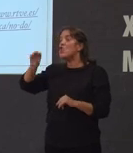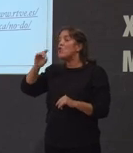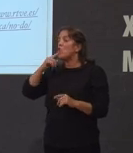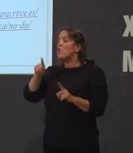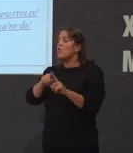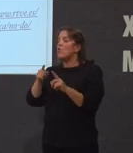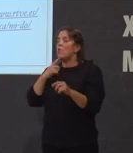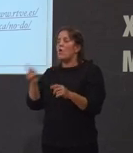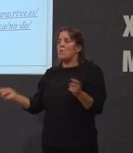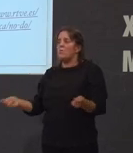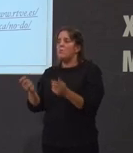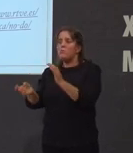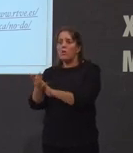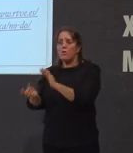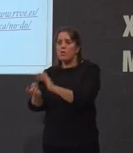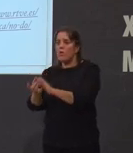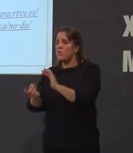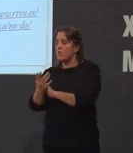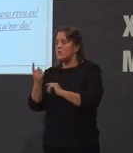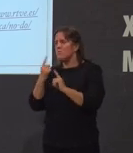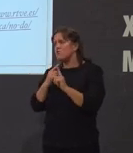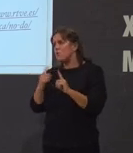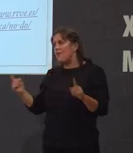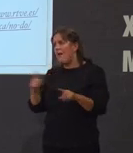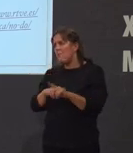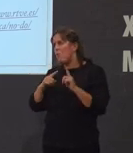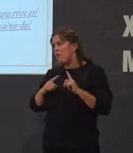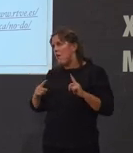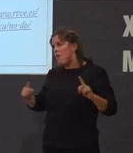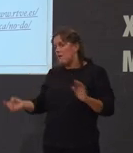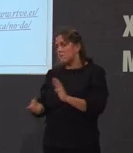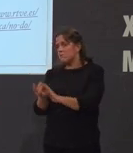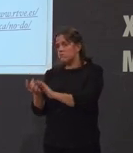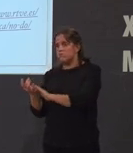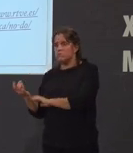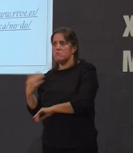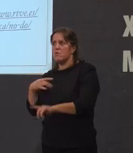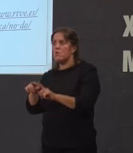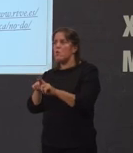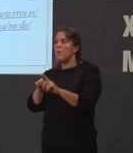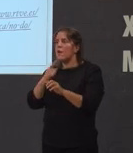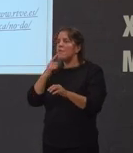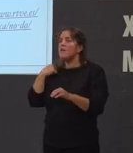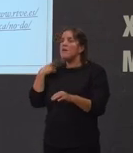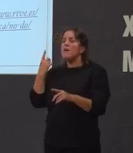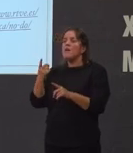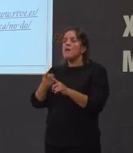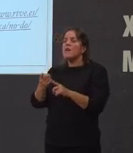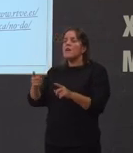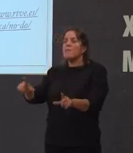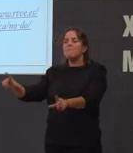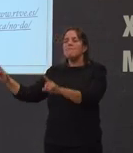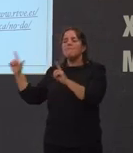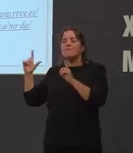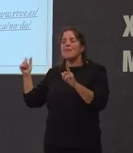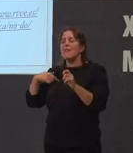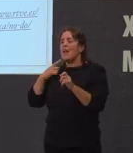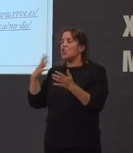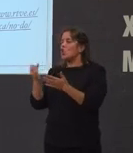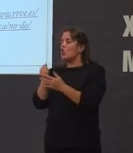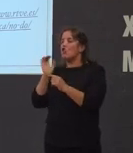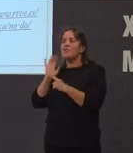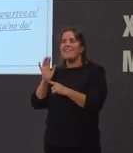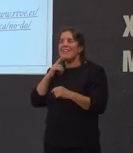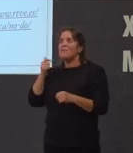mantivo a súa producción durante moito moito tempo foi obligatoria a súa proxección en todos os cinemas